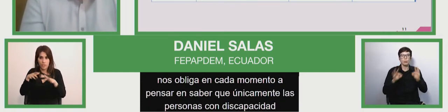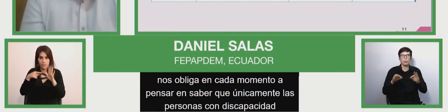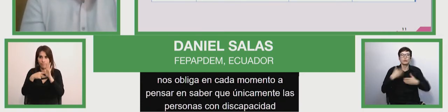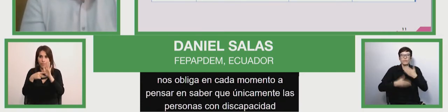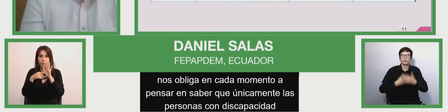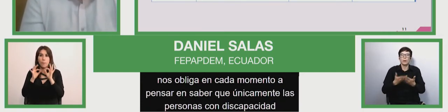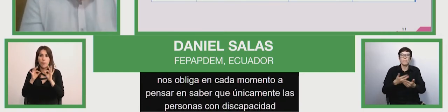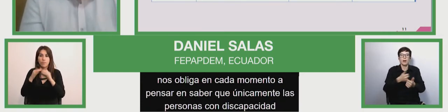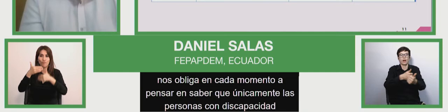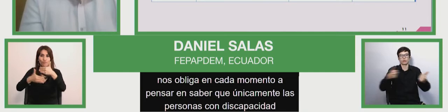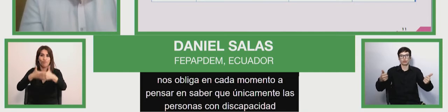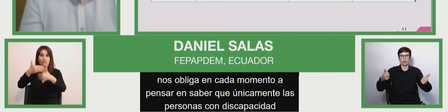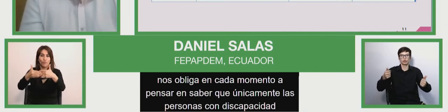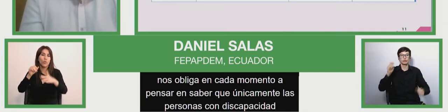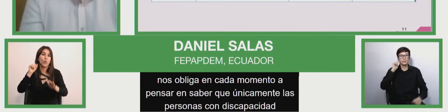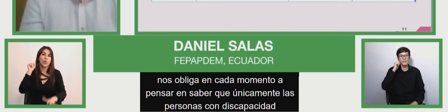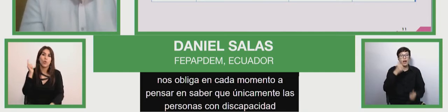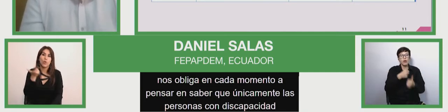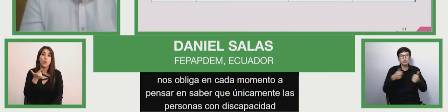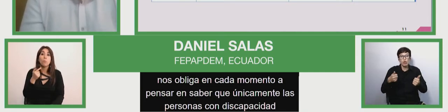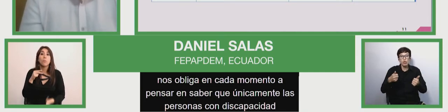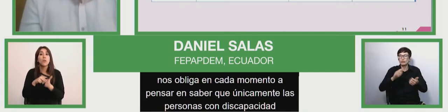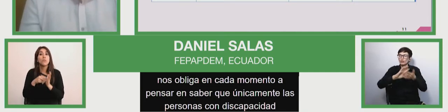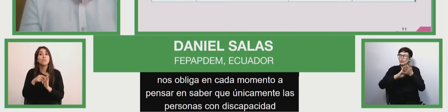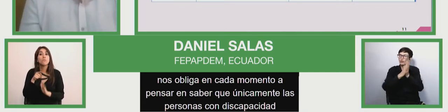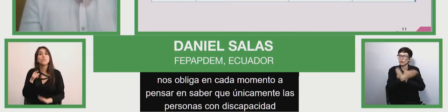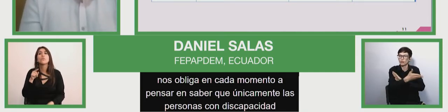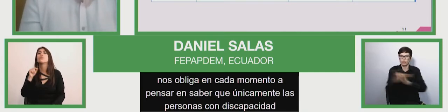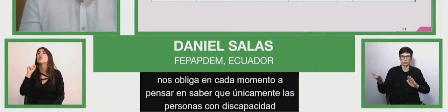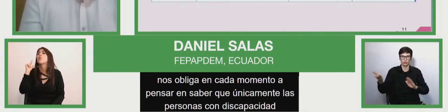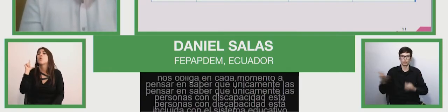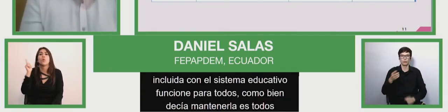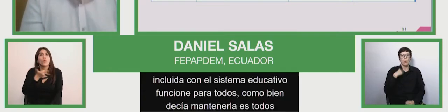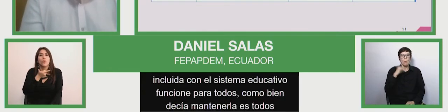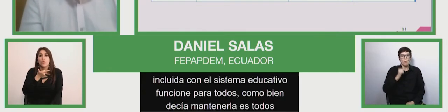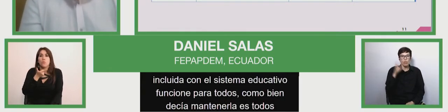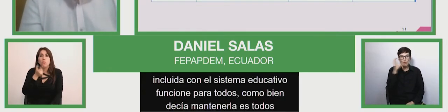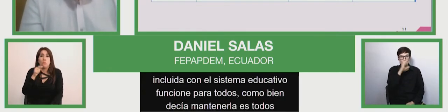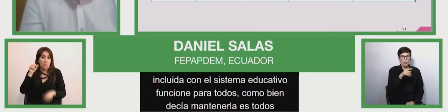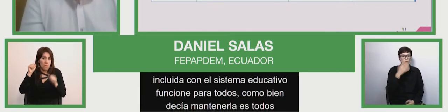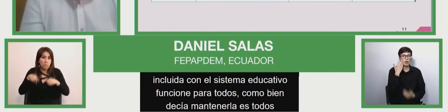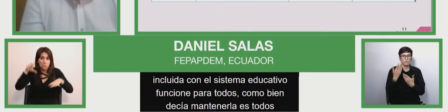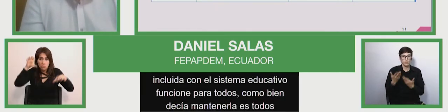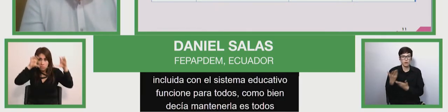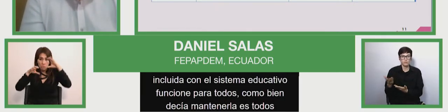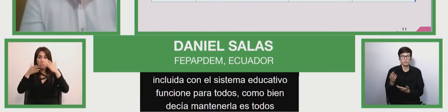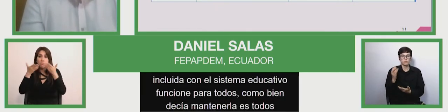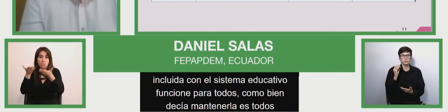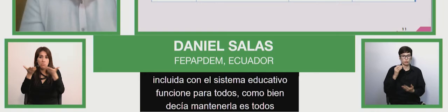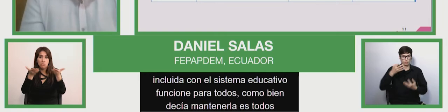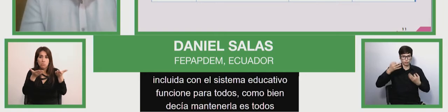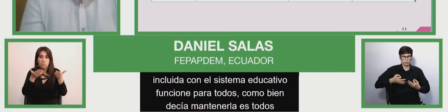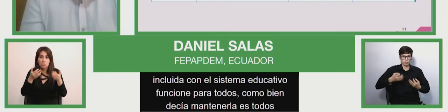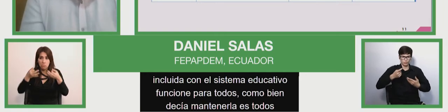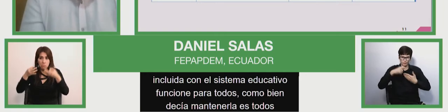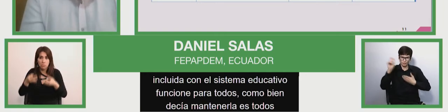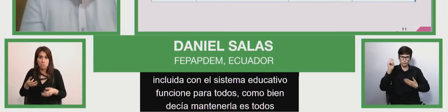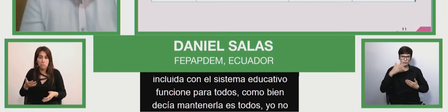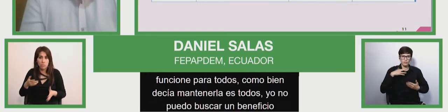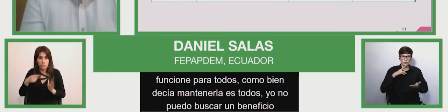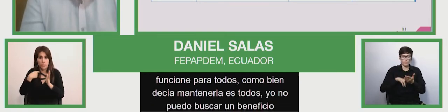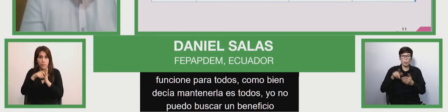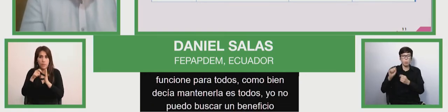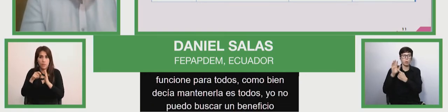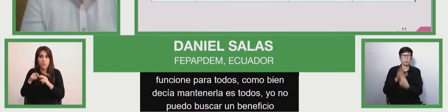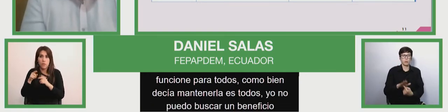ese todos es todos yo no puedo buscar un beneficio o una medida de acción afirmativa que de alguna manera segregue que